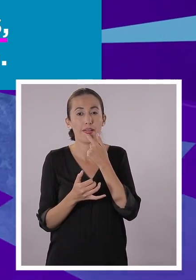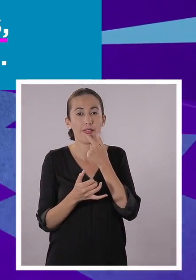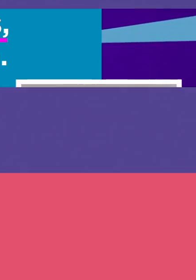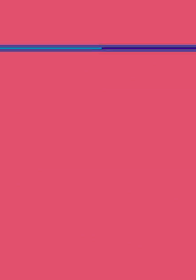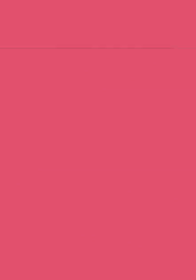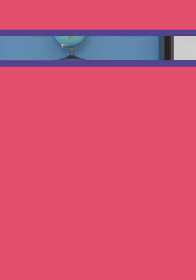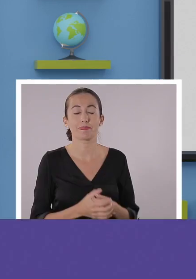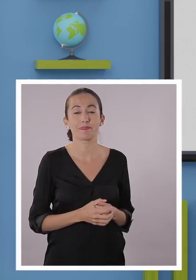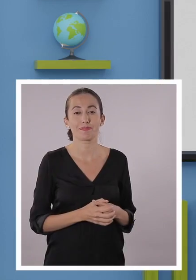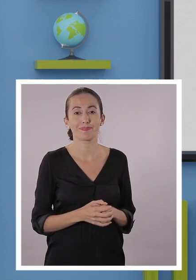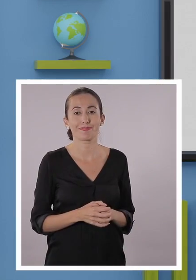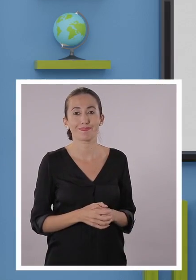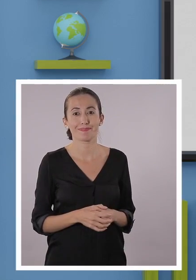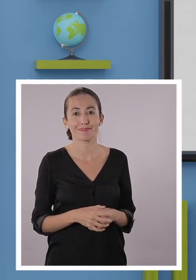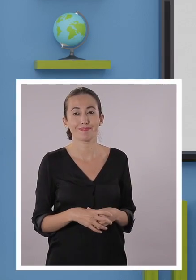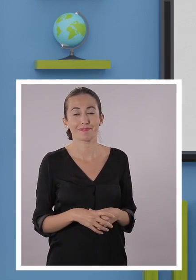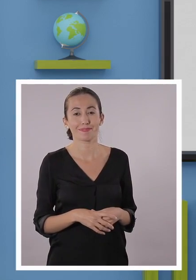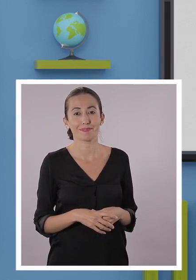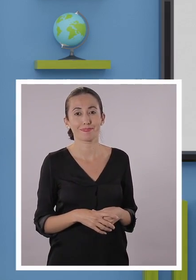A y lo subrayé desde acá.